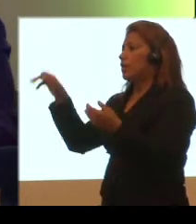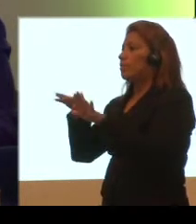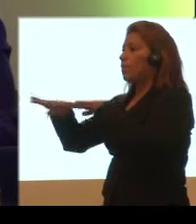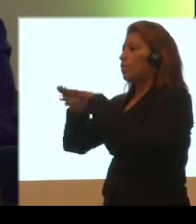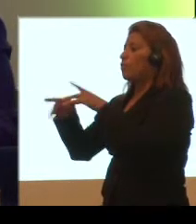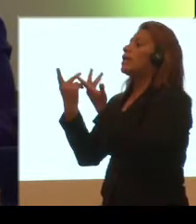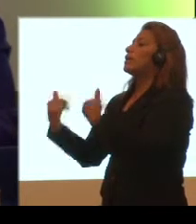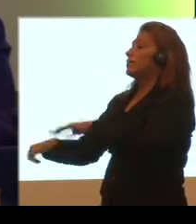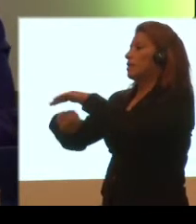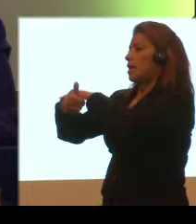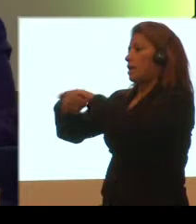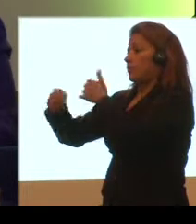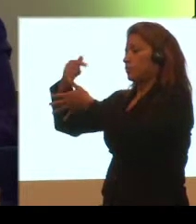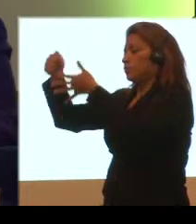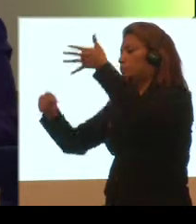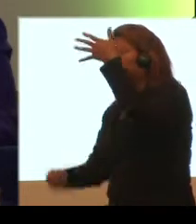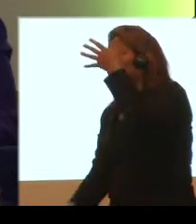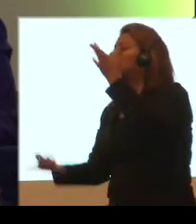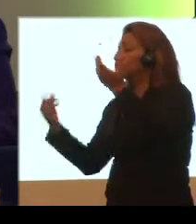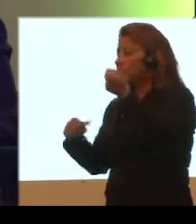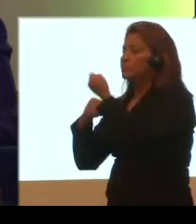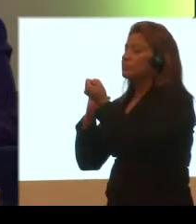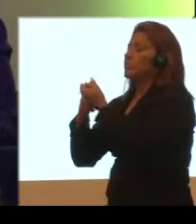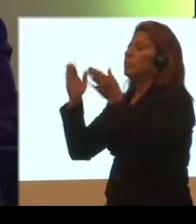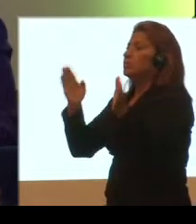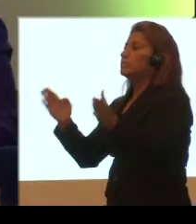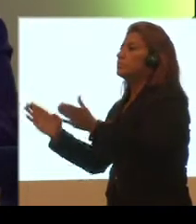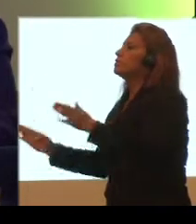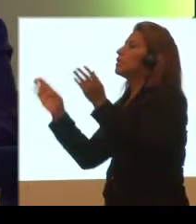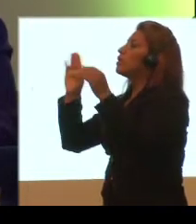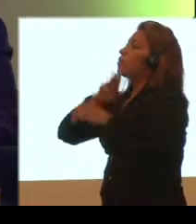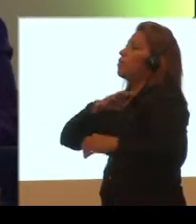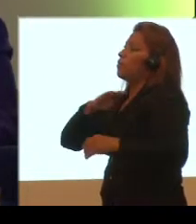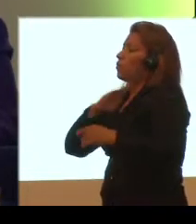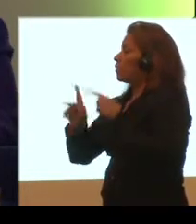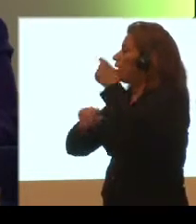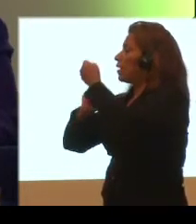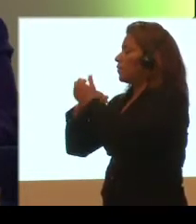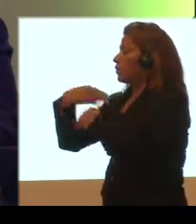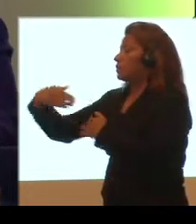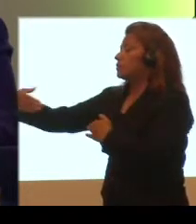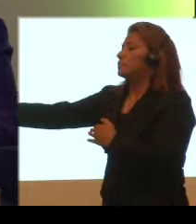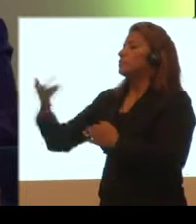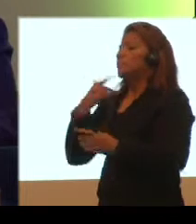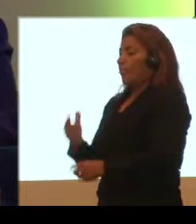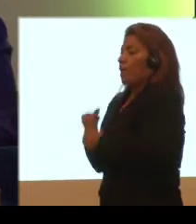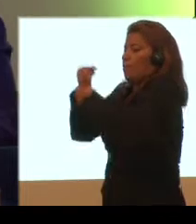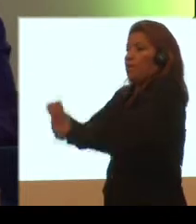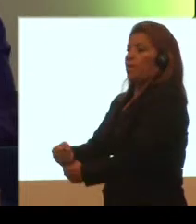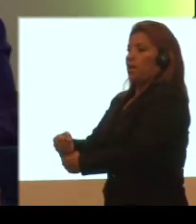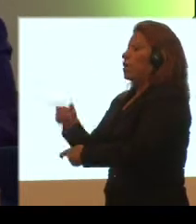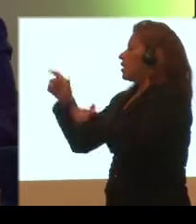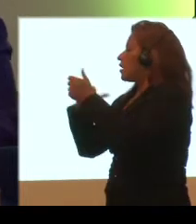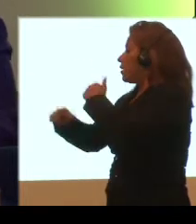Galápagos, que les permite impulsar la creación de la unidad de gestión de riesgos municipal, empoderar a la ciudadanía en gestión de riesgos